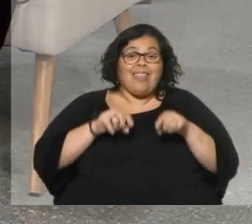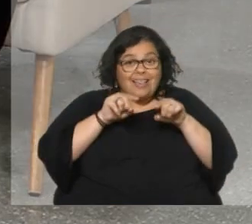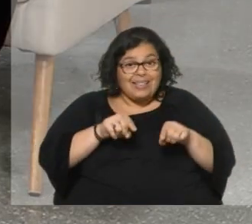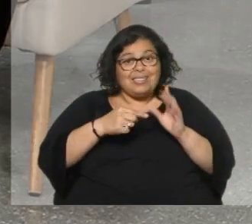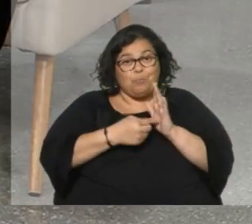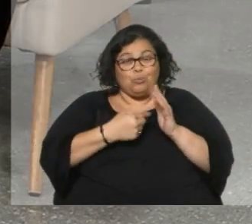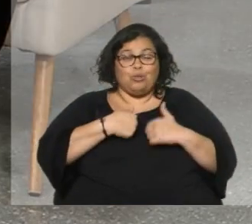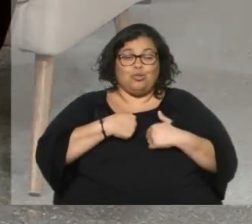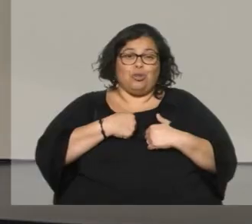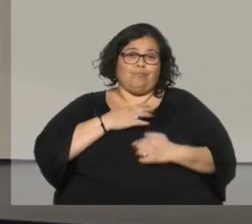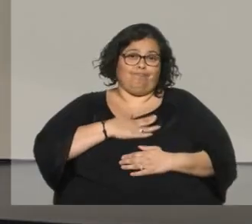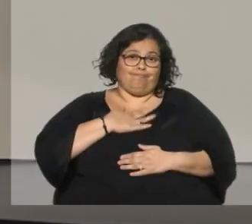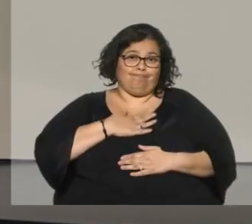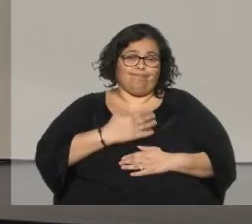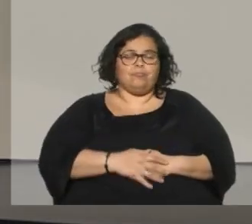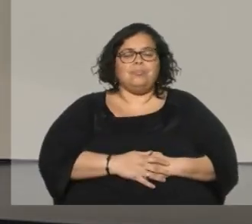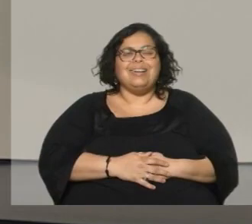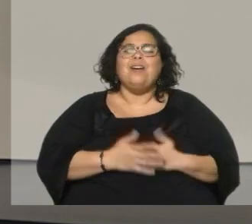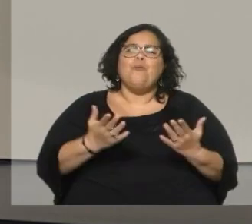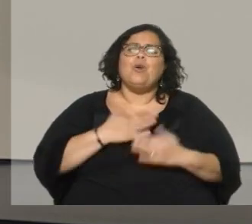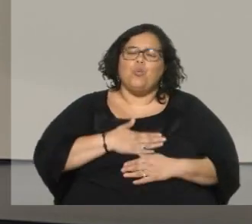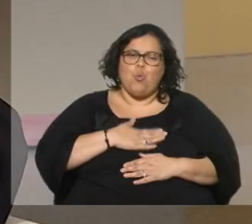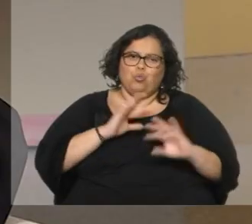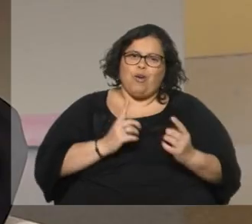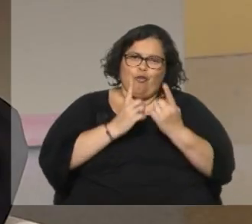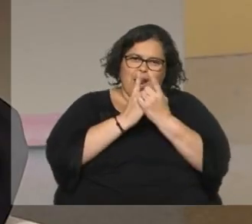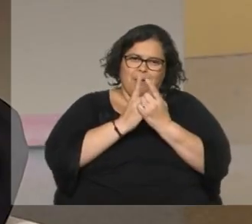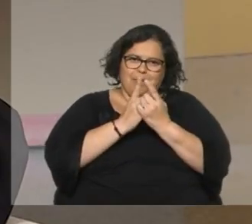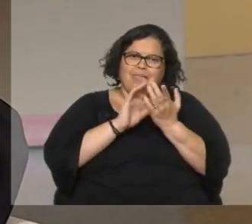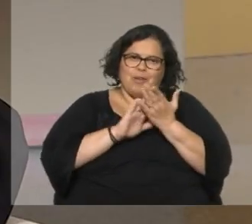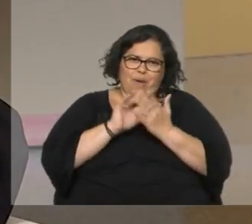Javier ha sido un gusto reencontrarnos contigo verte